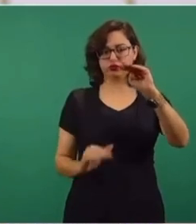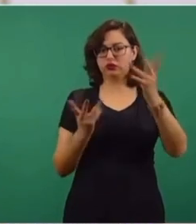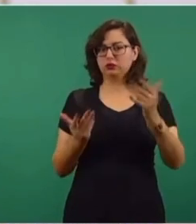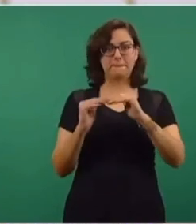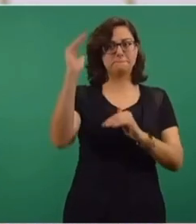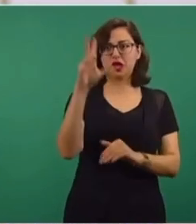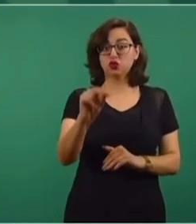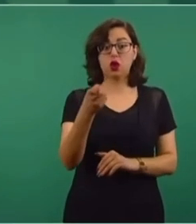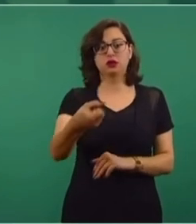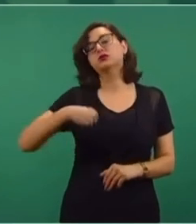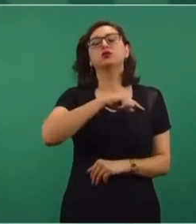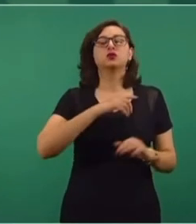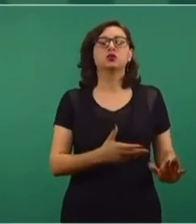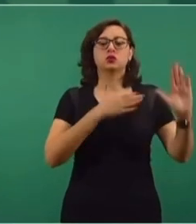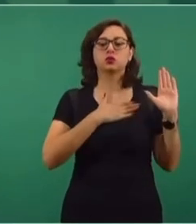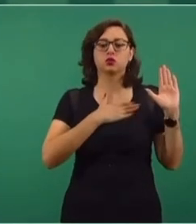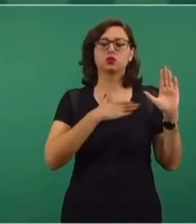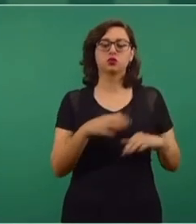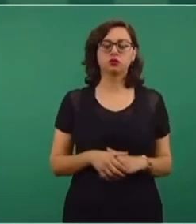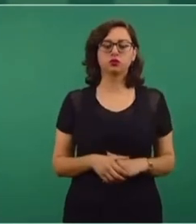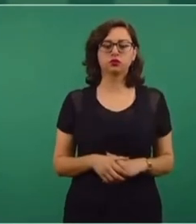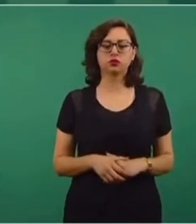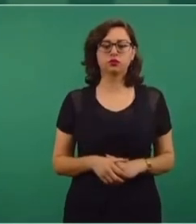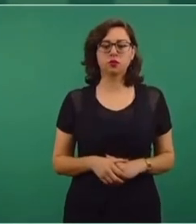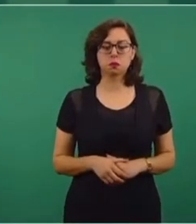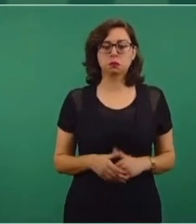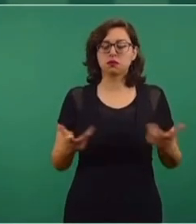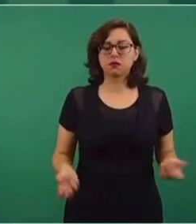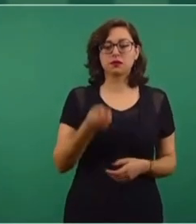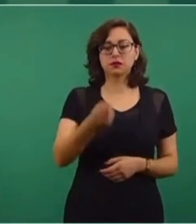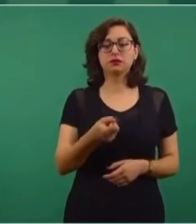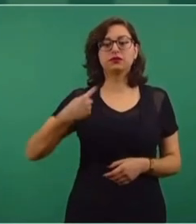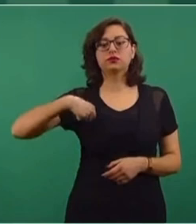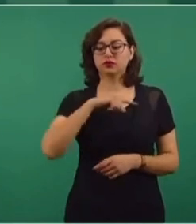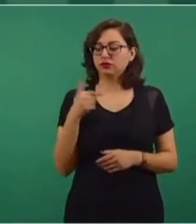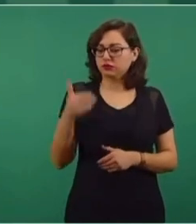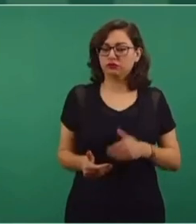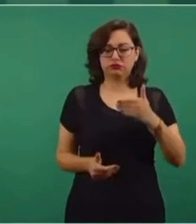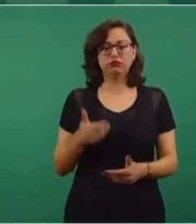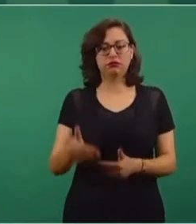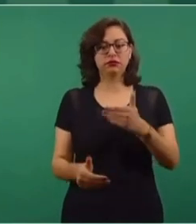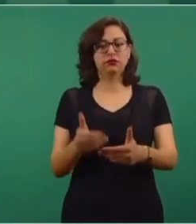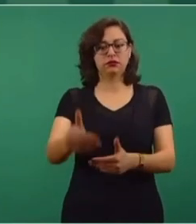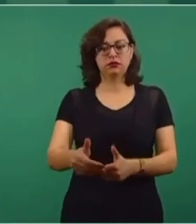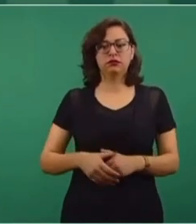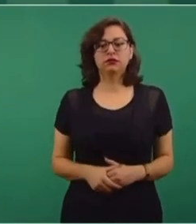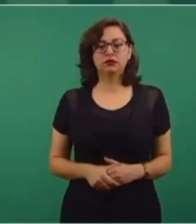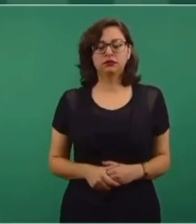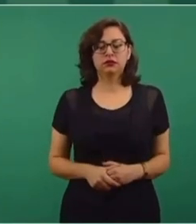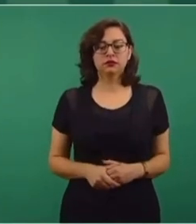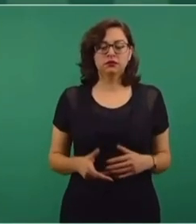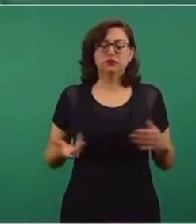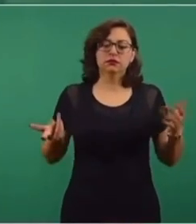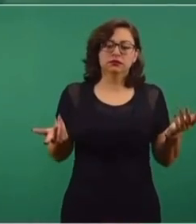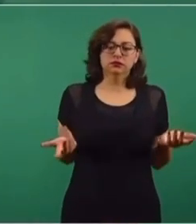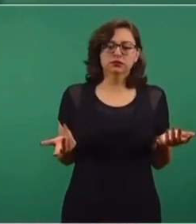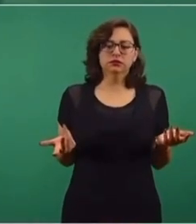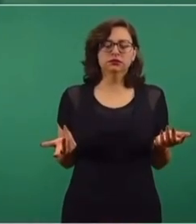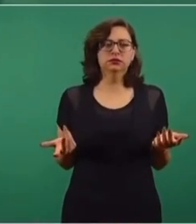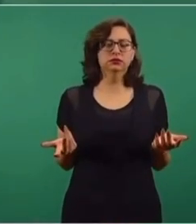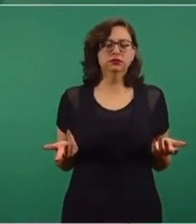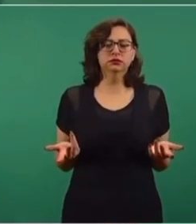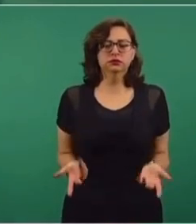que es nuestro compromiso. Entonces, es justo lo que estamos llevando a cabo. No se está impidiendo